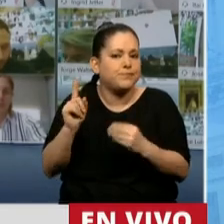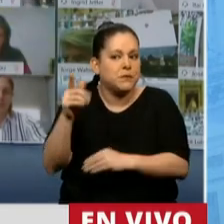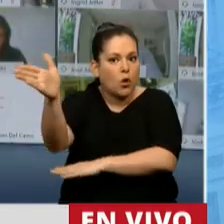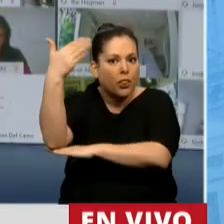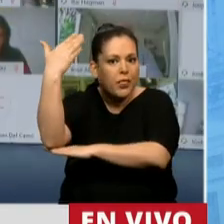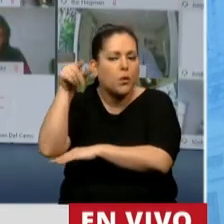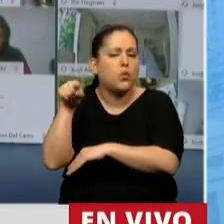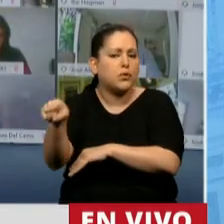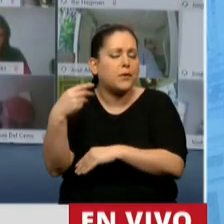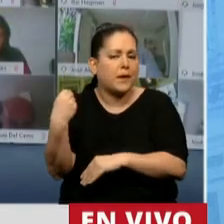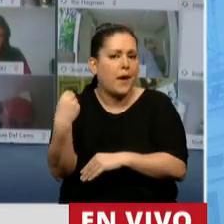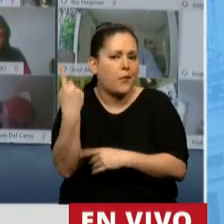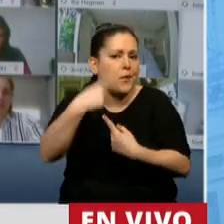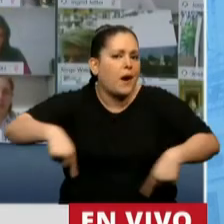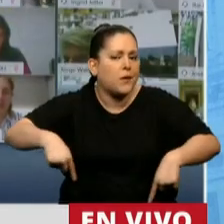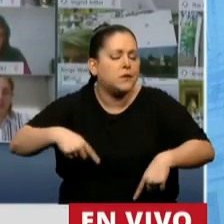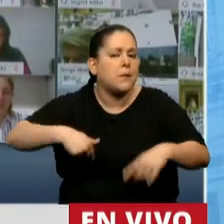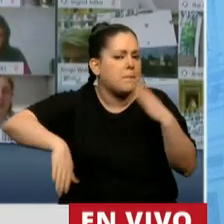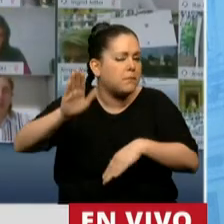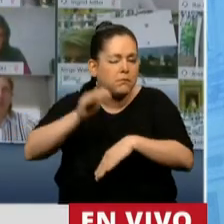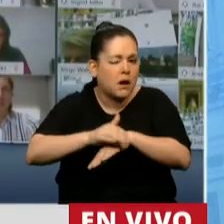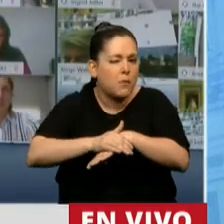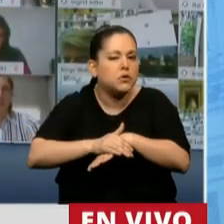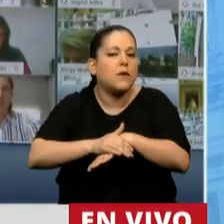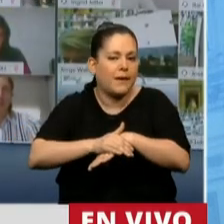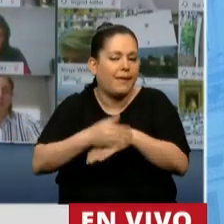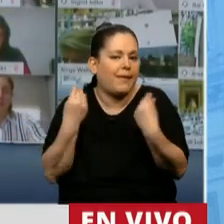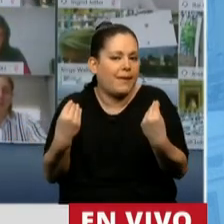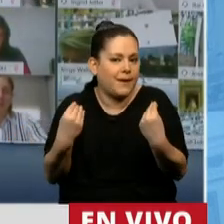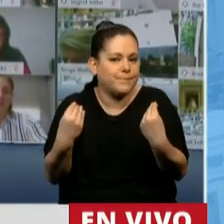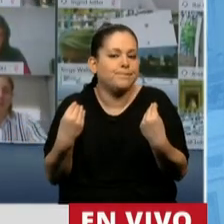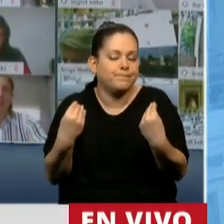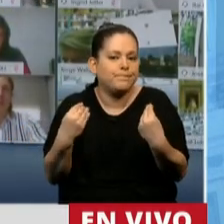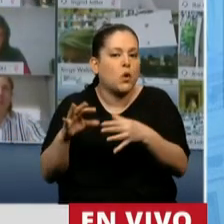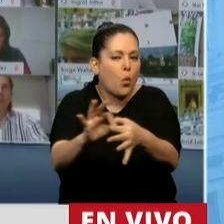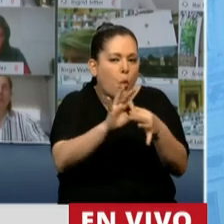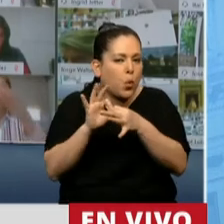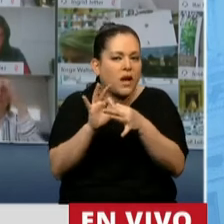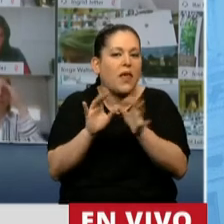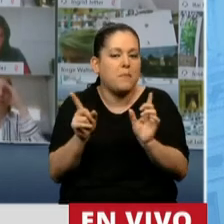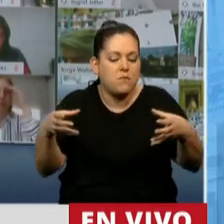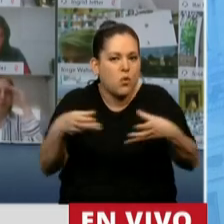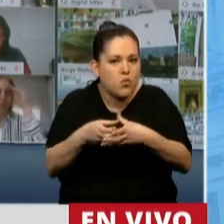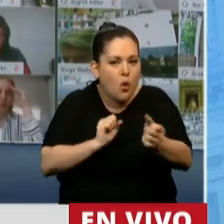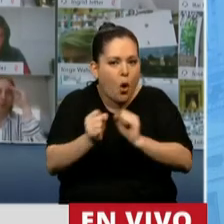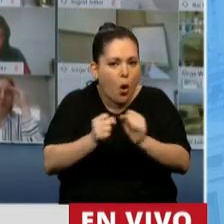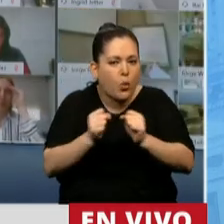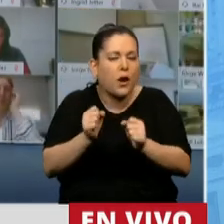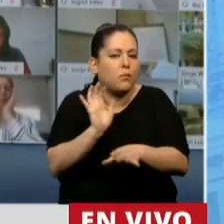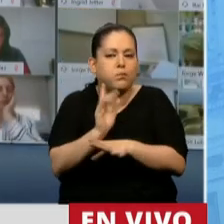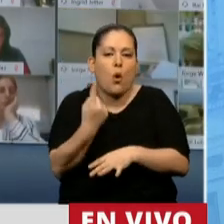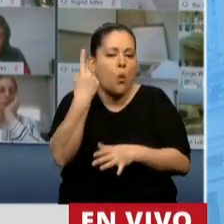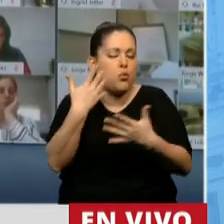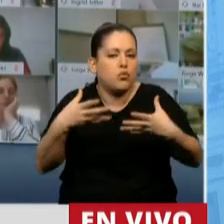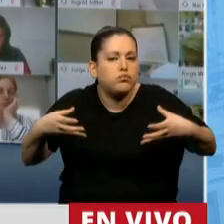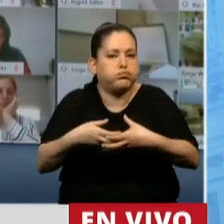discurso que una de las grandes responsabilidades será hacer la unidad del movimiento obrero un símbolo